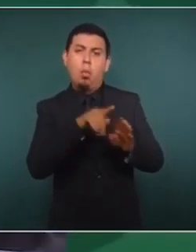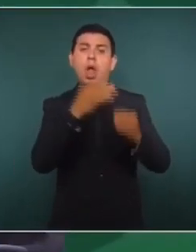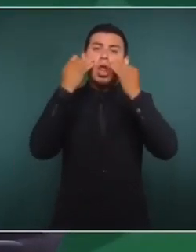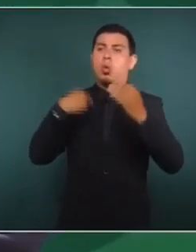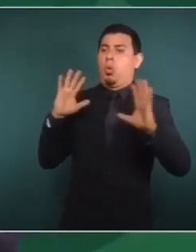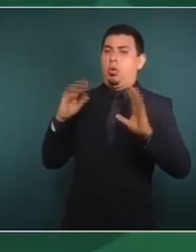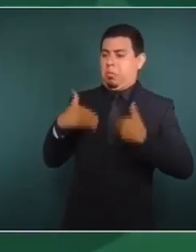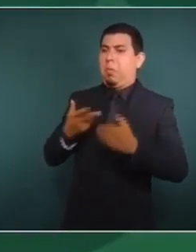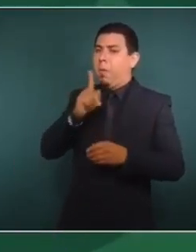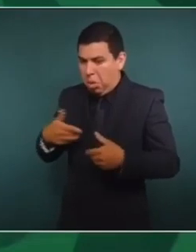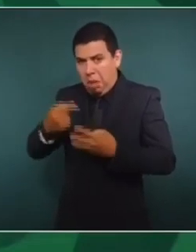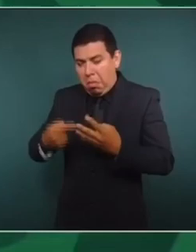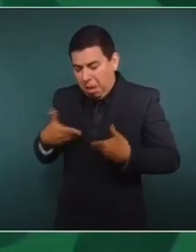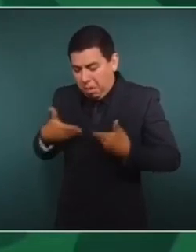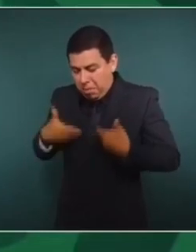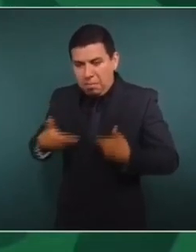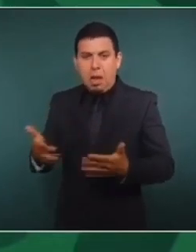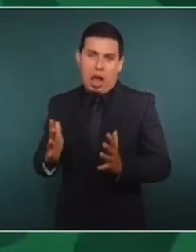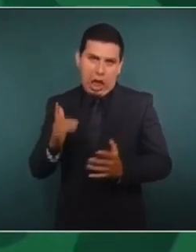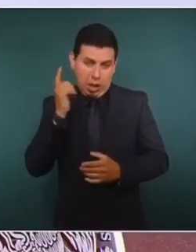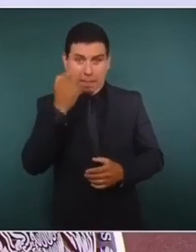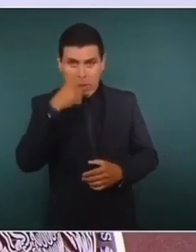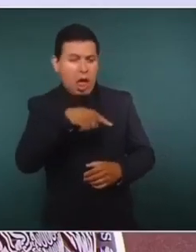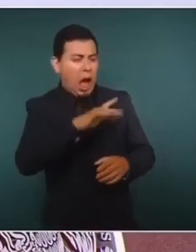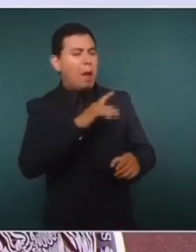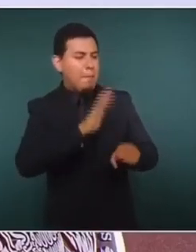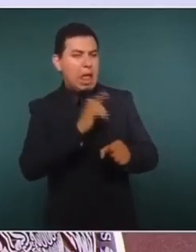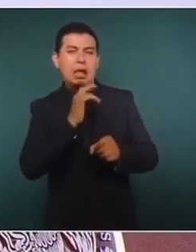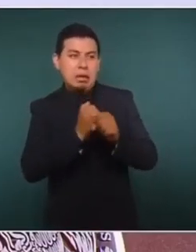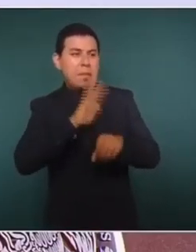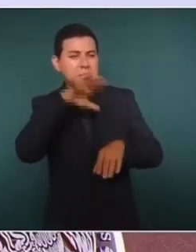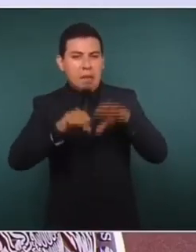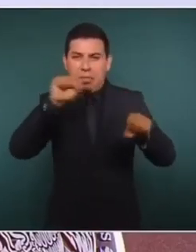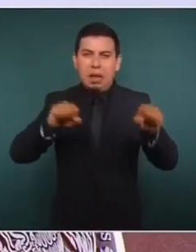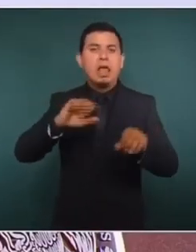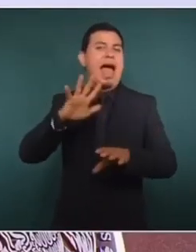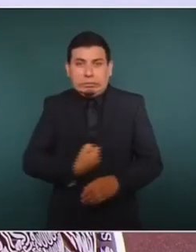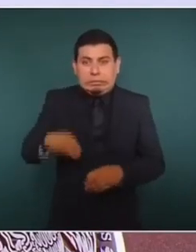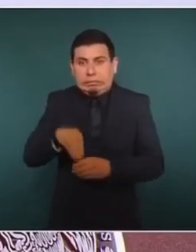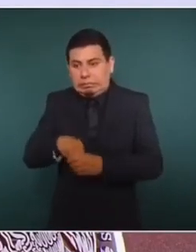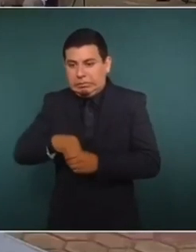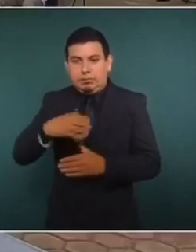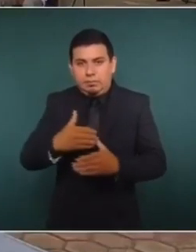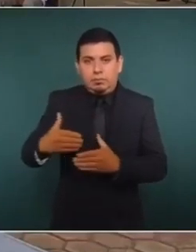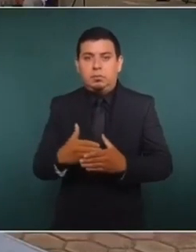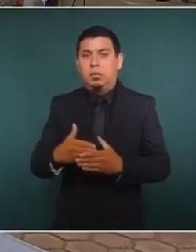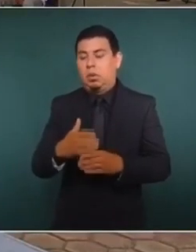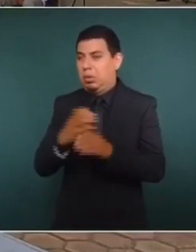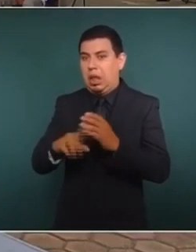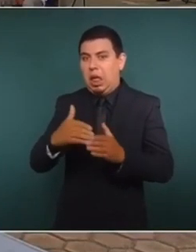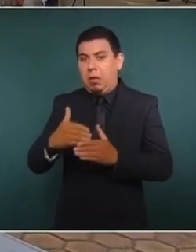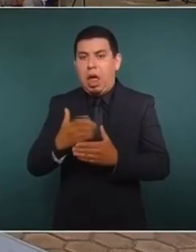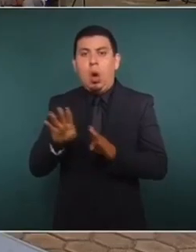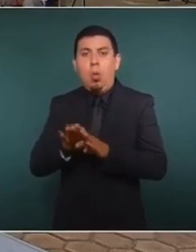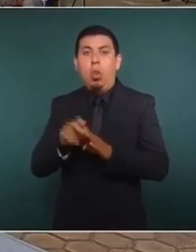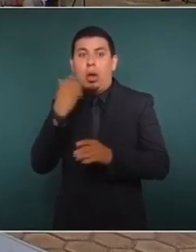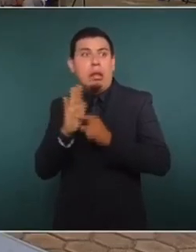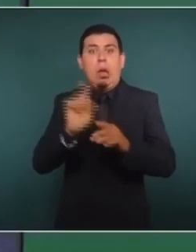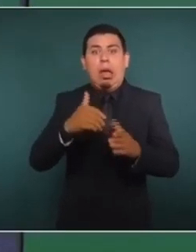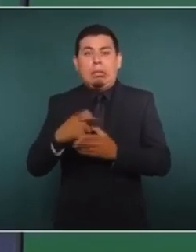o testigo colaborador. Porque necesitamos saber toda la verdad. Tiene tantas implicaciones este asunto.